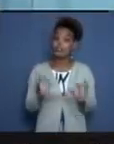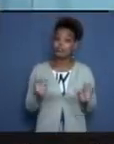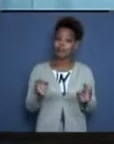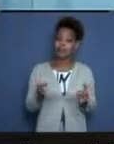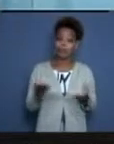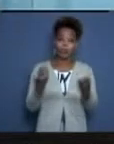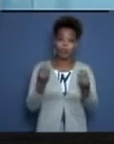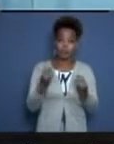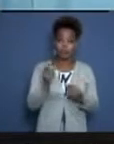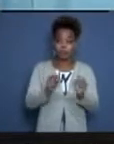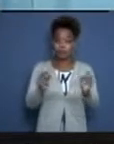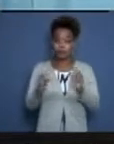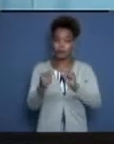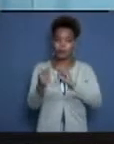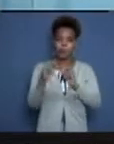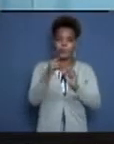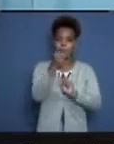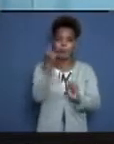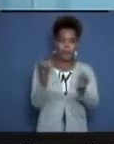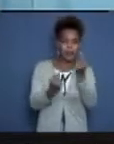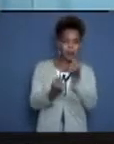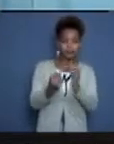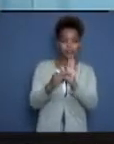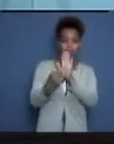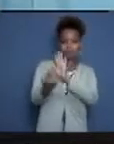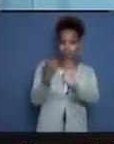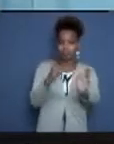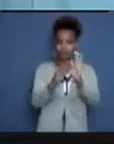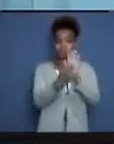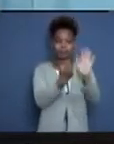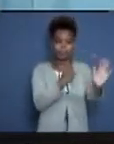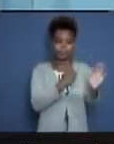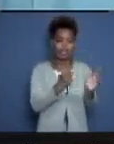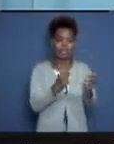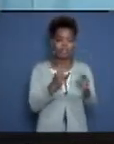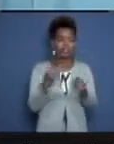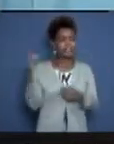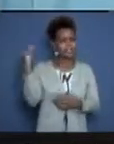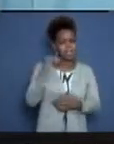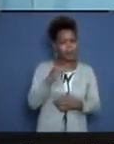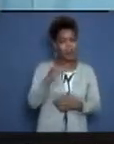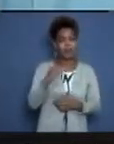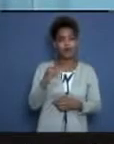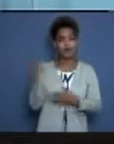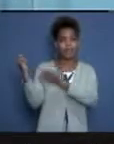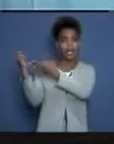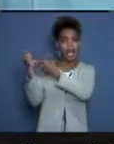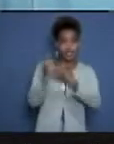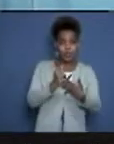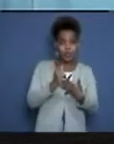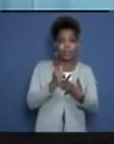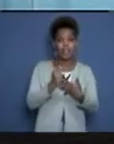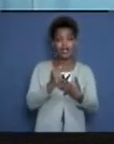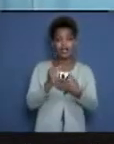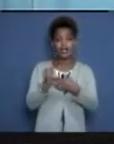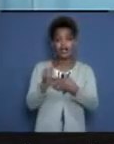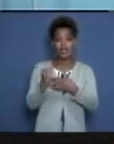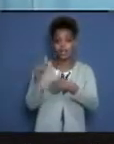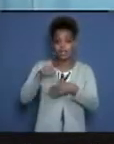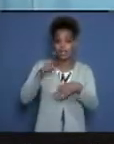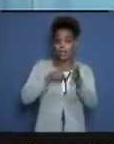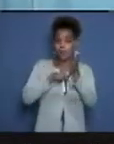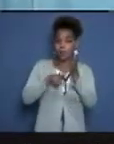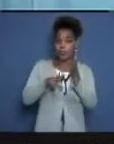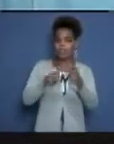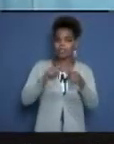preguntando también, porque sabemos que vinieron a apoyar el trabajo aquí en la provincia ante la situación que estamos viviendo con el incremento de casos, yo lo decía al principio, y